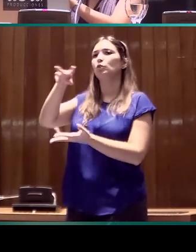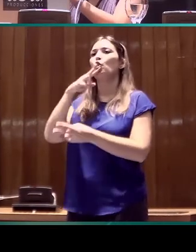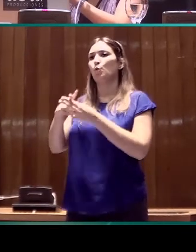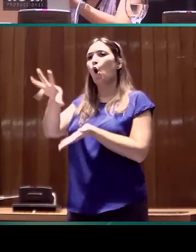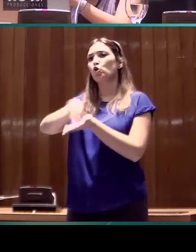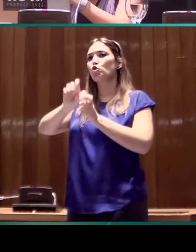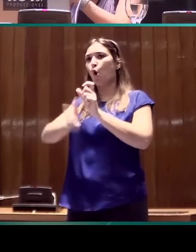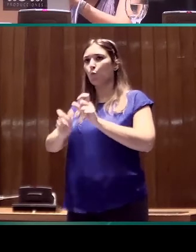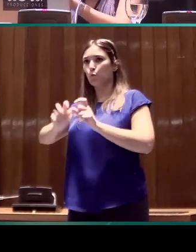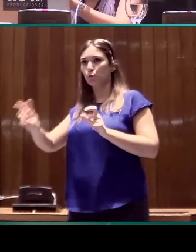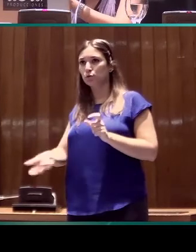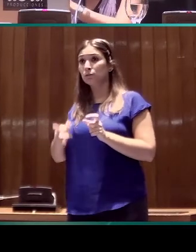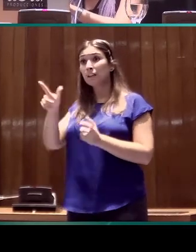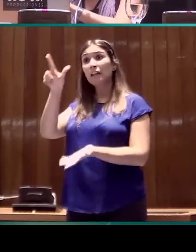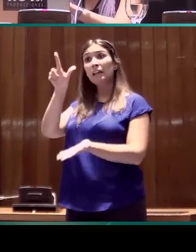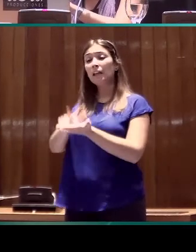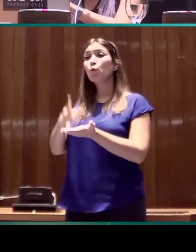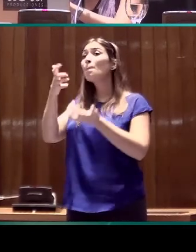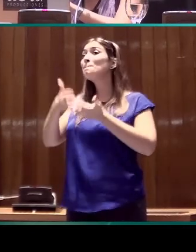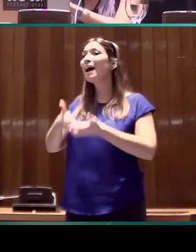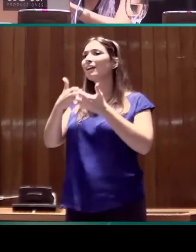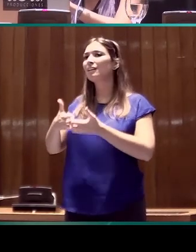estos datos sean leíbles por una máquina.